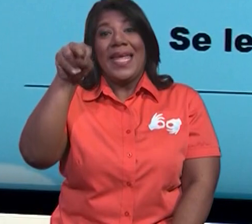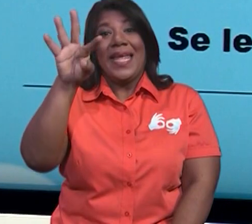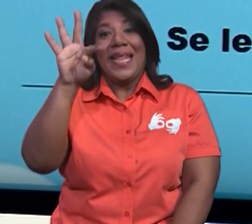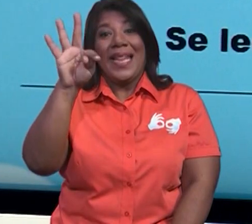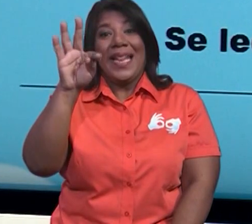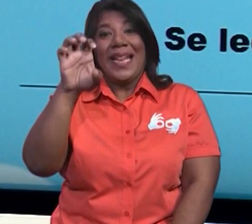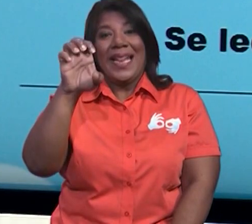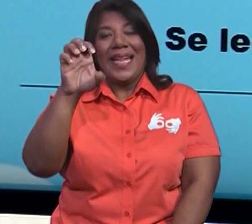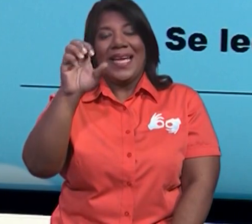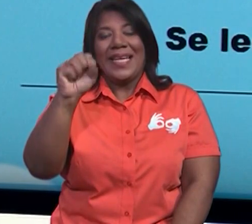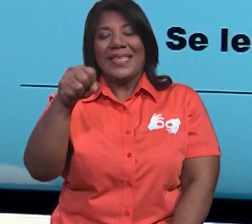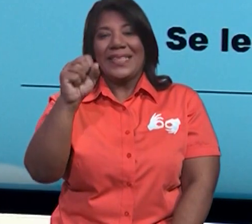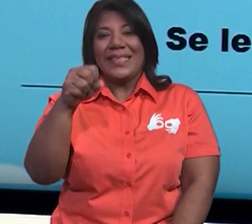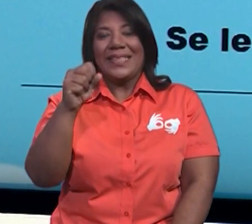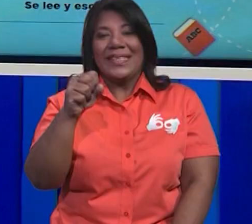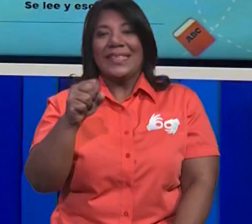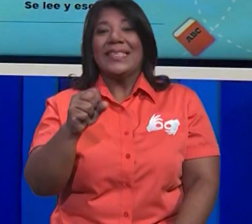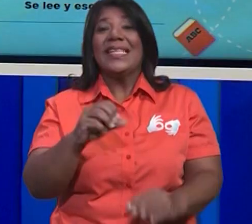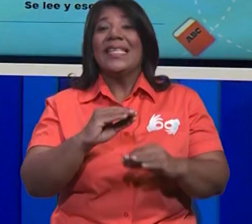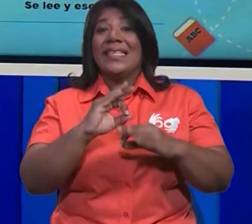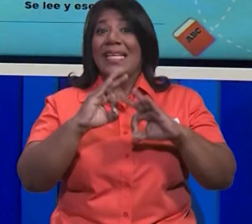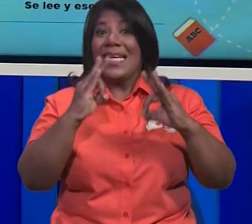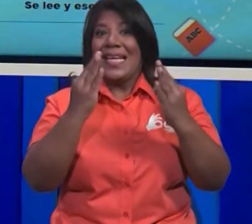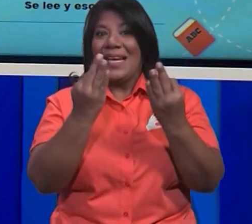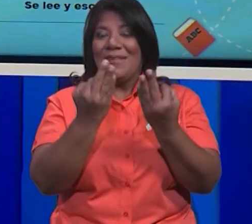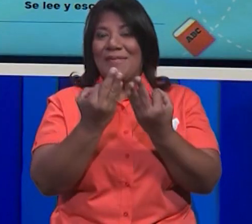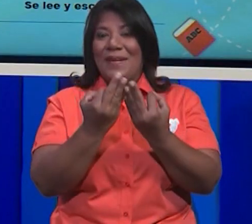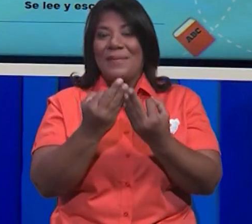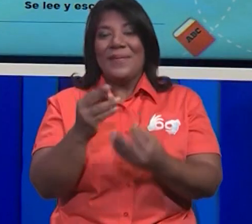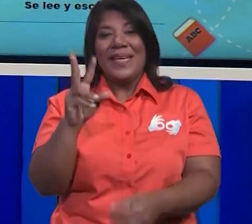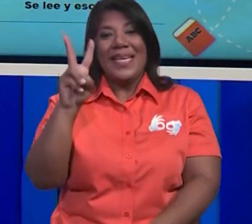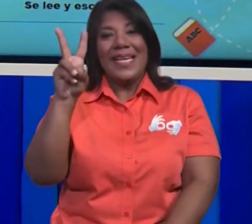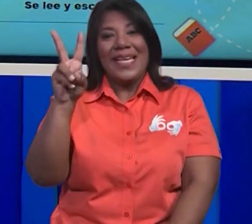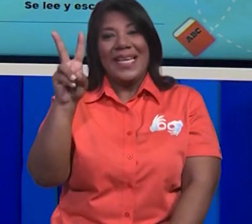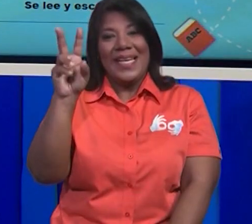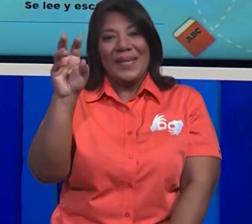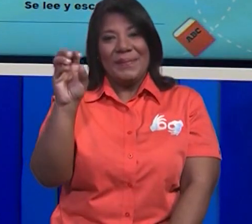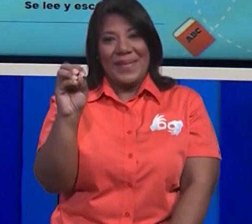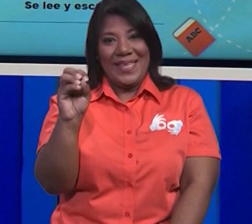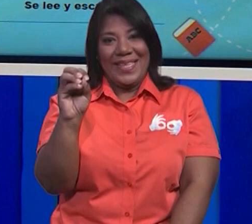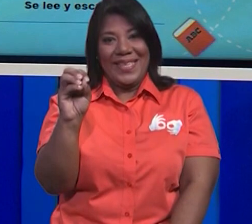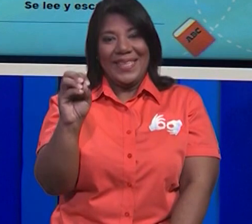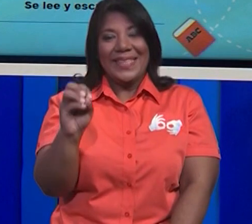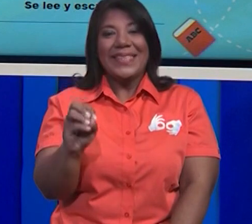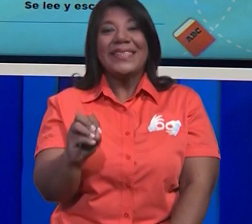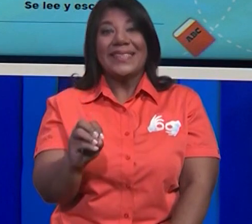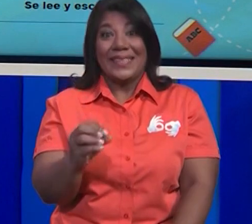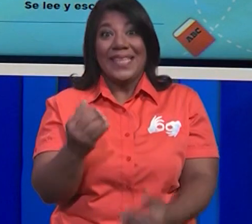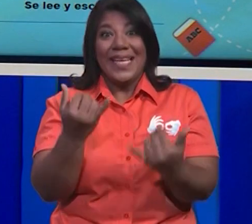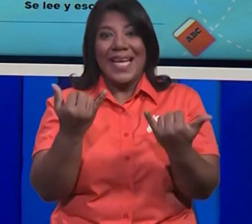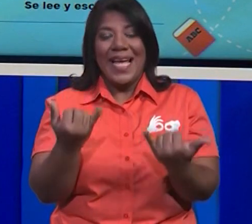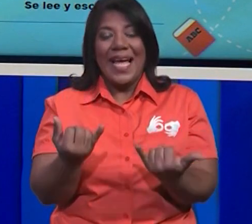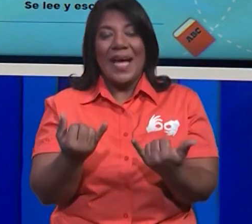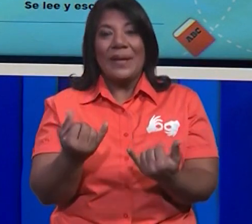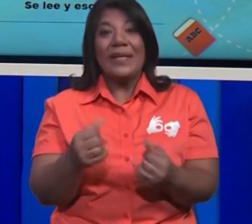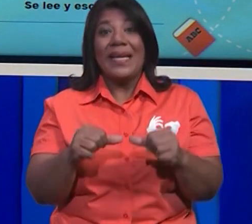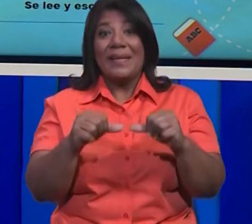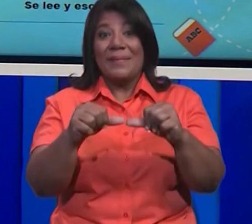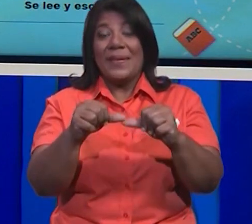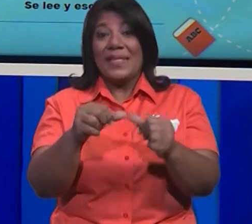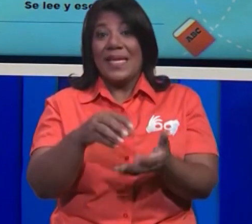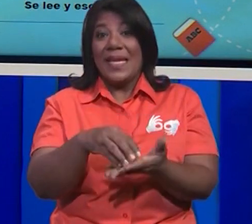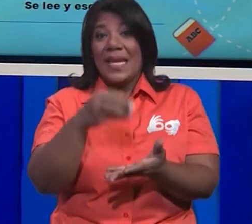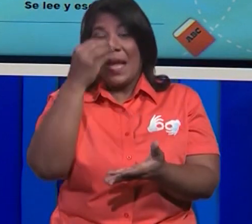Este es el número de la familia del 20. La decena del 20. Ahora, vamos a seguir